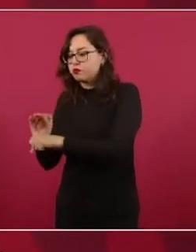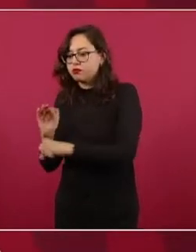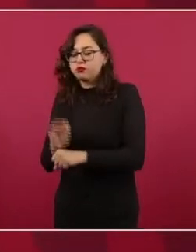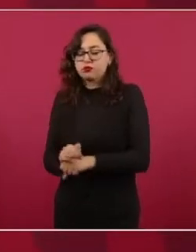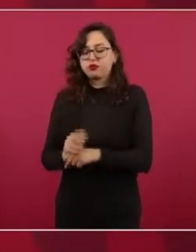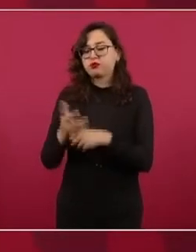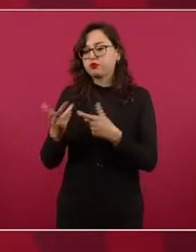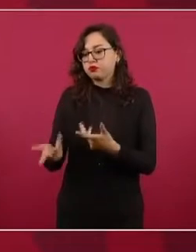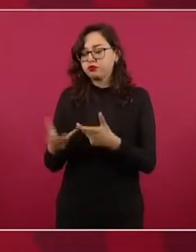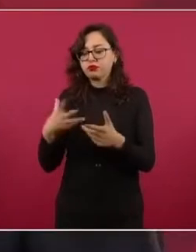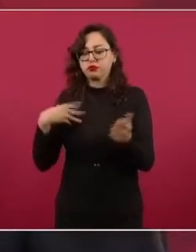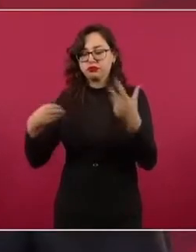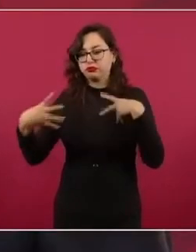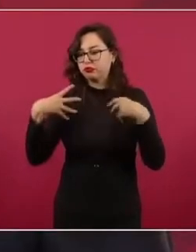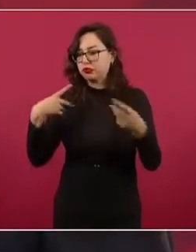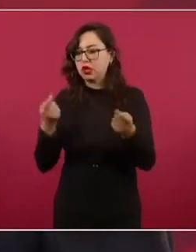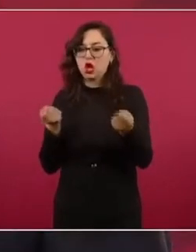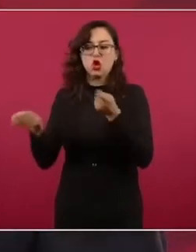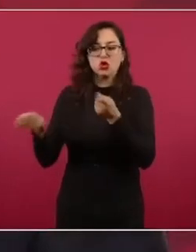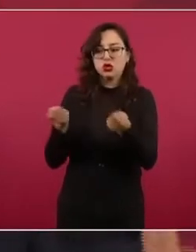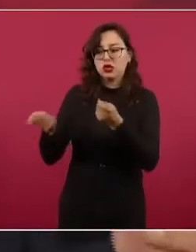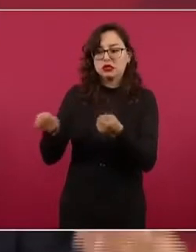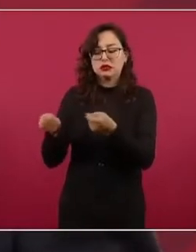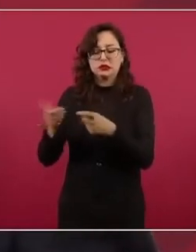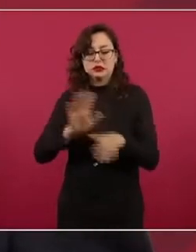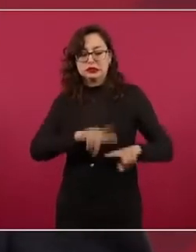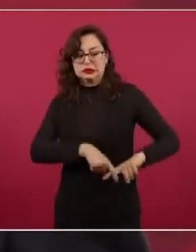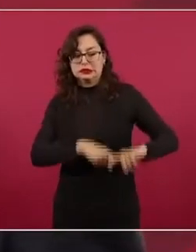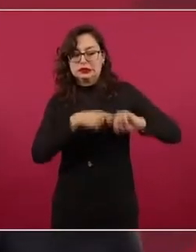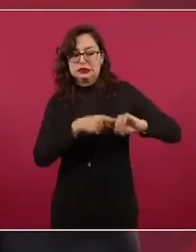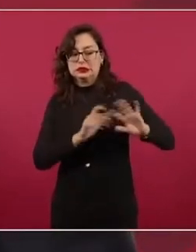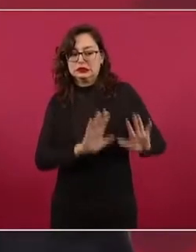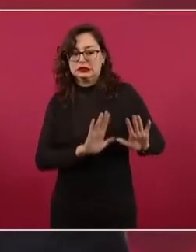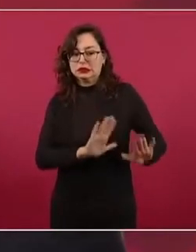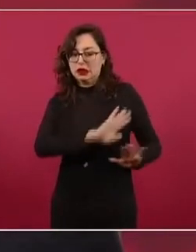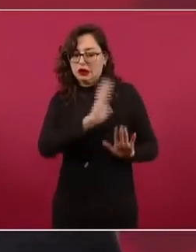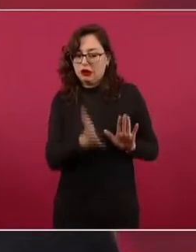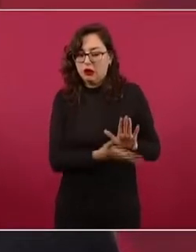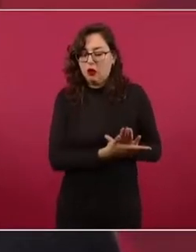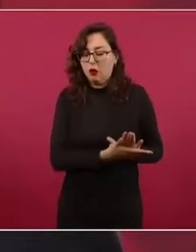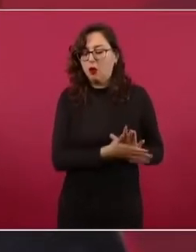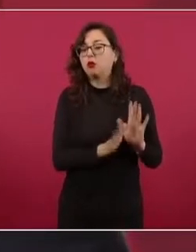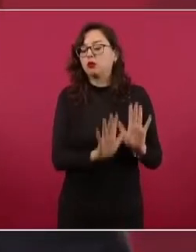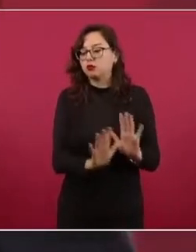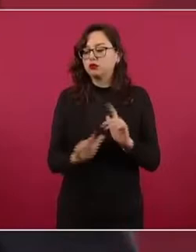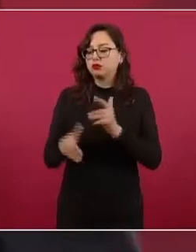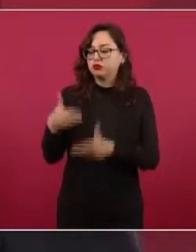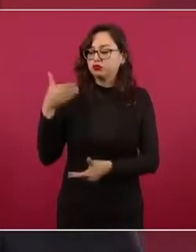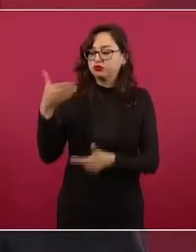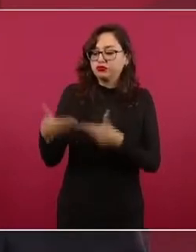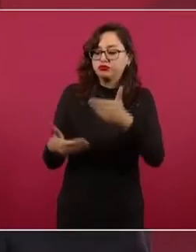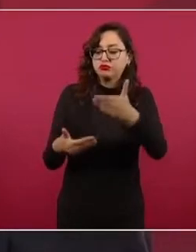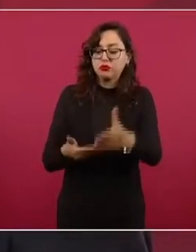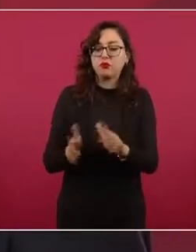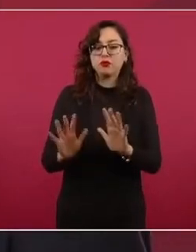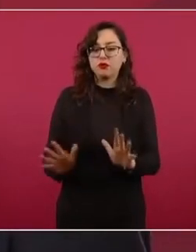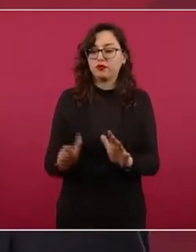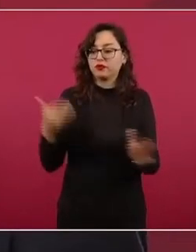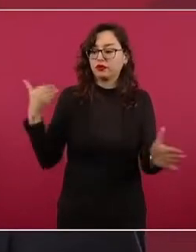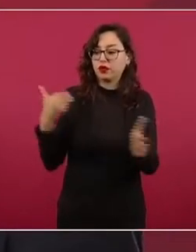enfrentar la pandemia. De ahora que ha disminuido